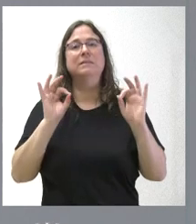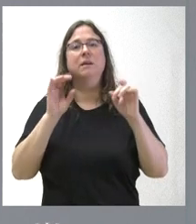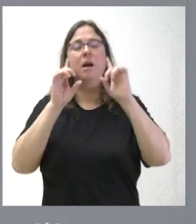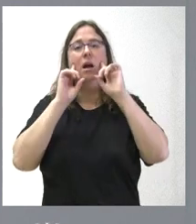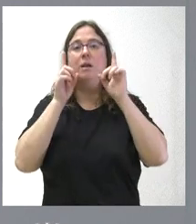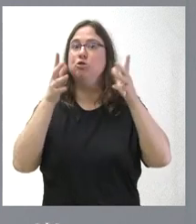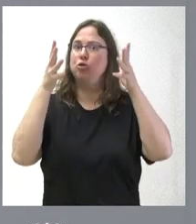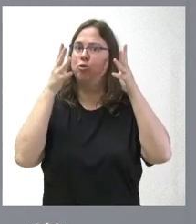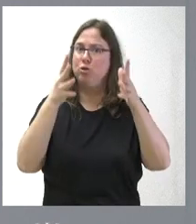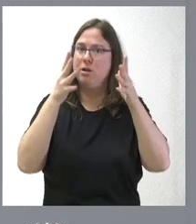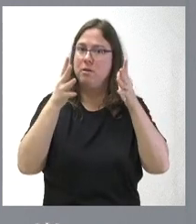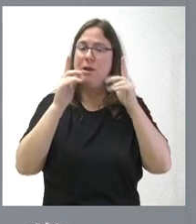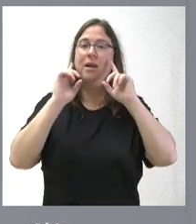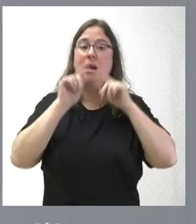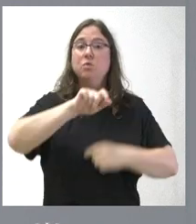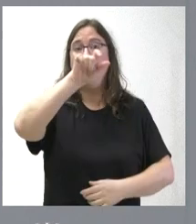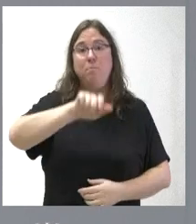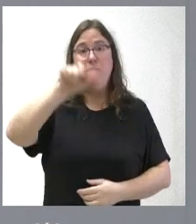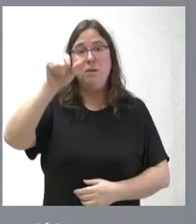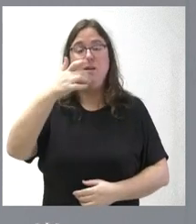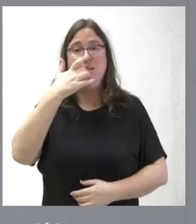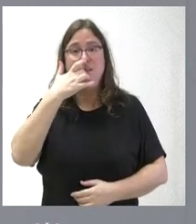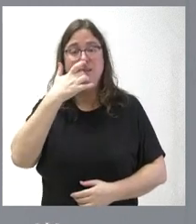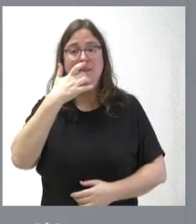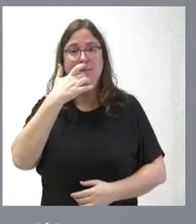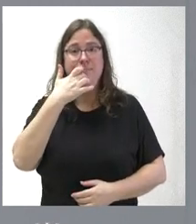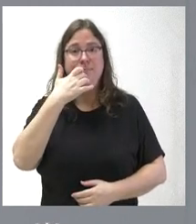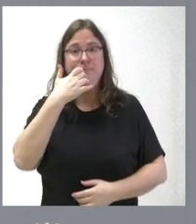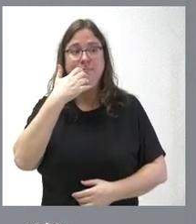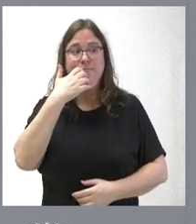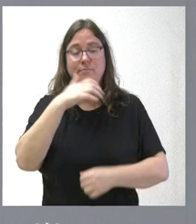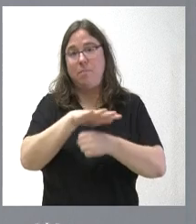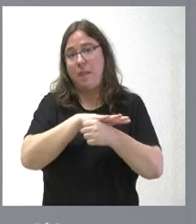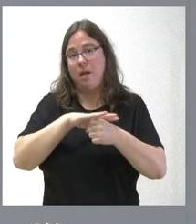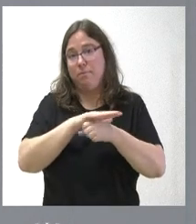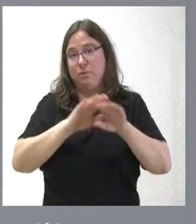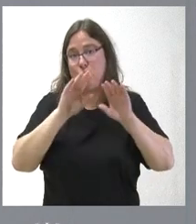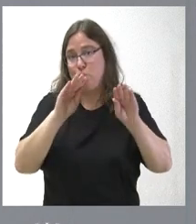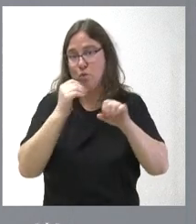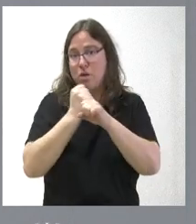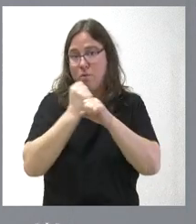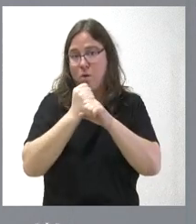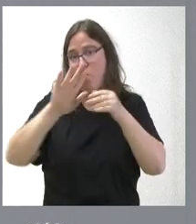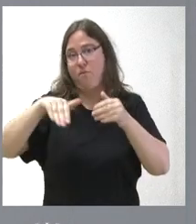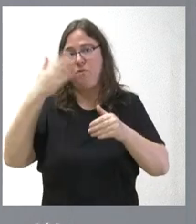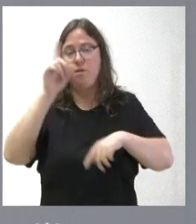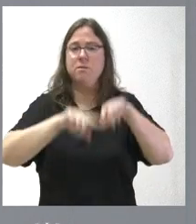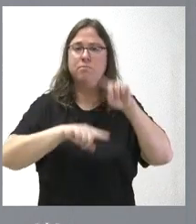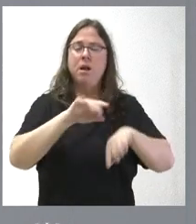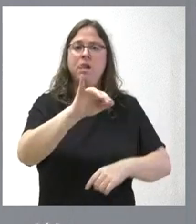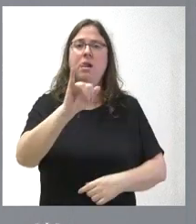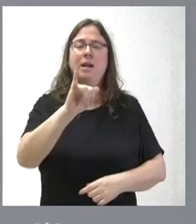recomendable para aquellas personas que, en el ámbito de su actividad o fuera de ella, pues tengan